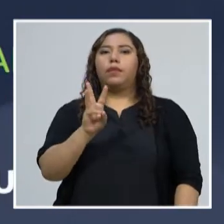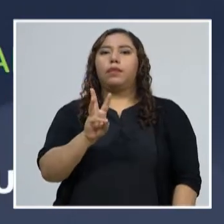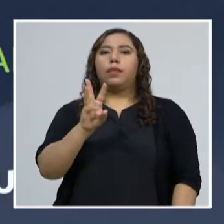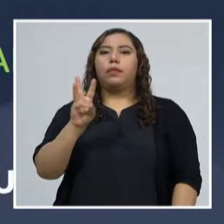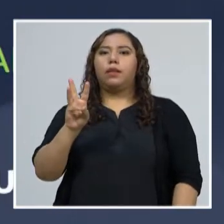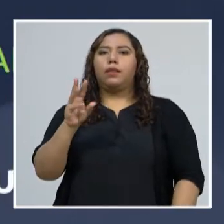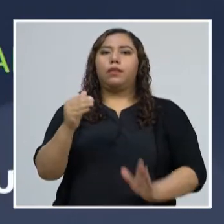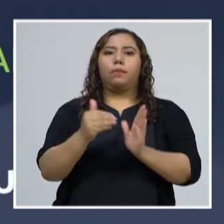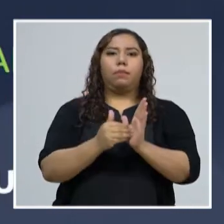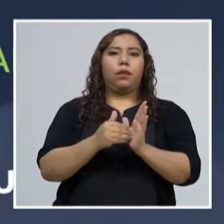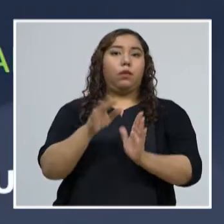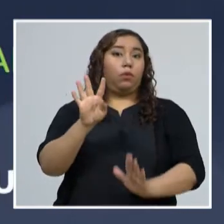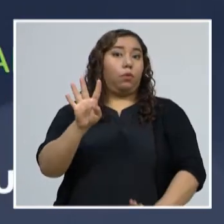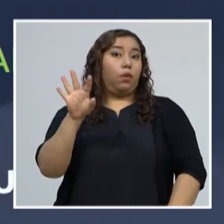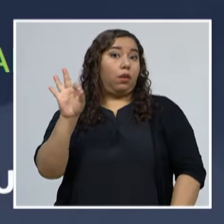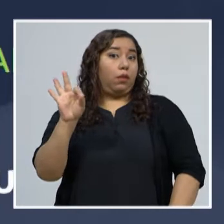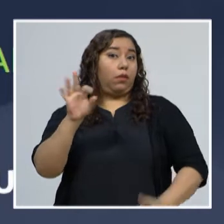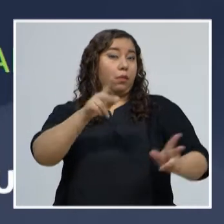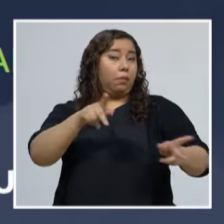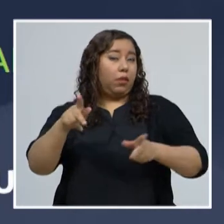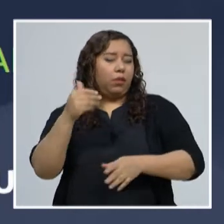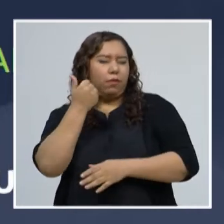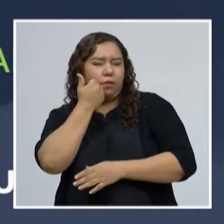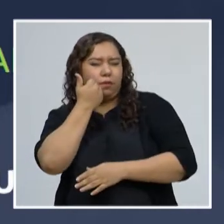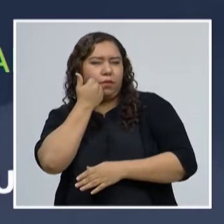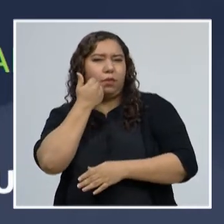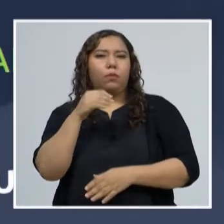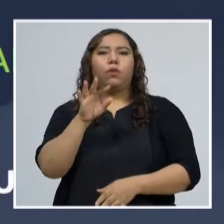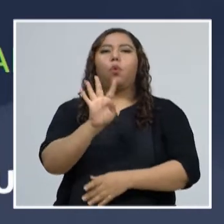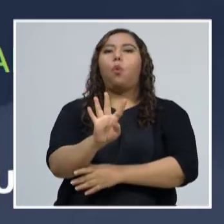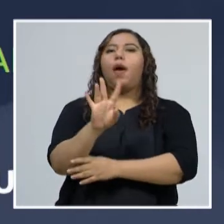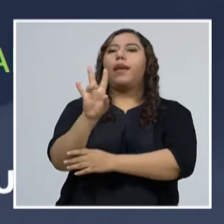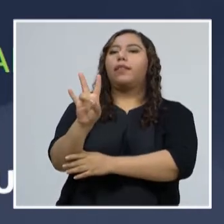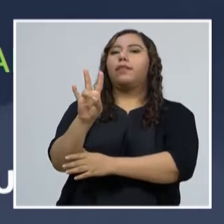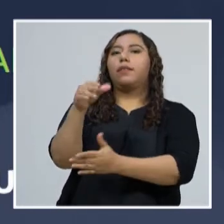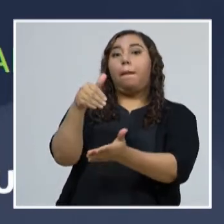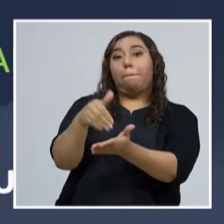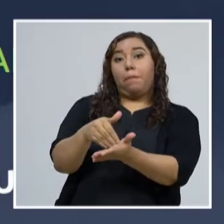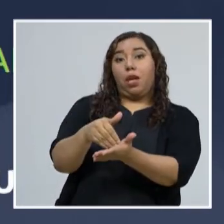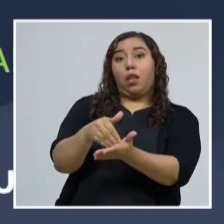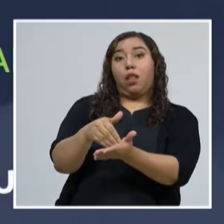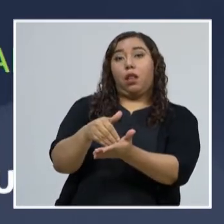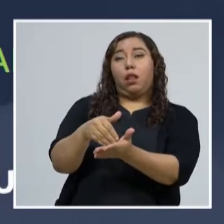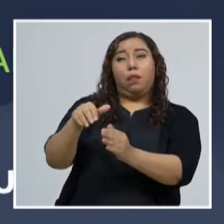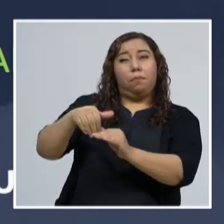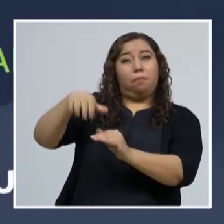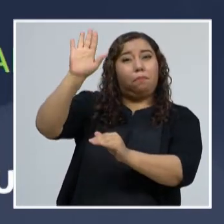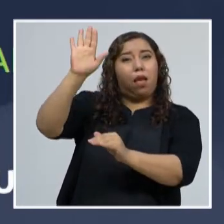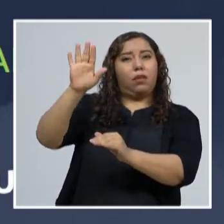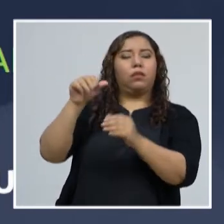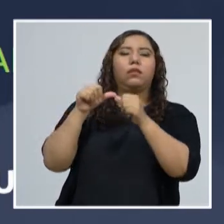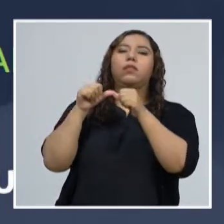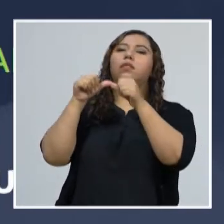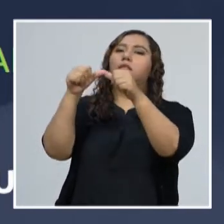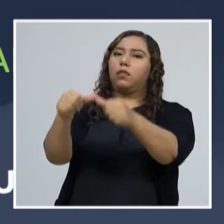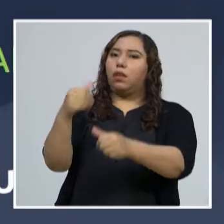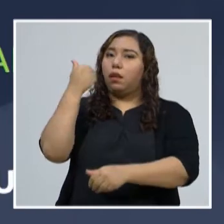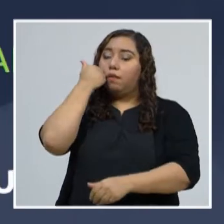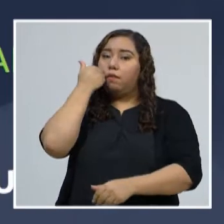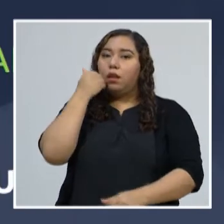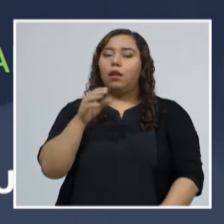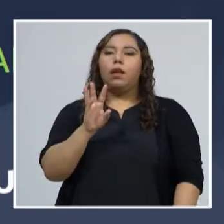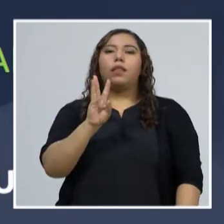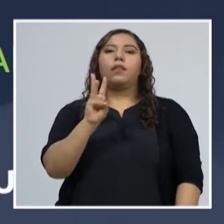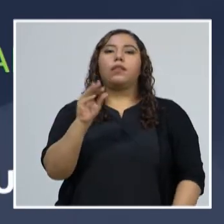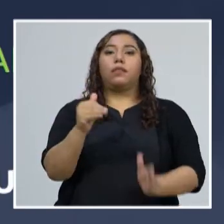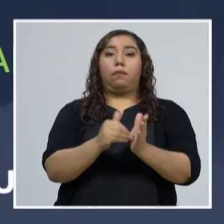,049 casos, de los cuales 47,000, más de 47,000 están activos, 16,613